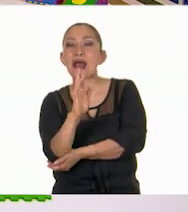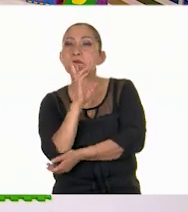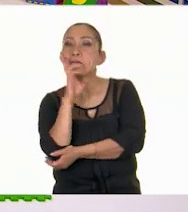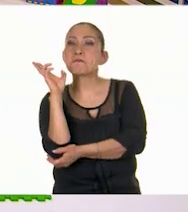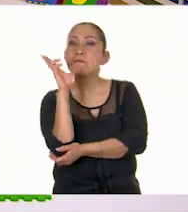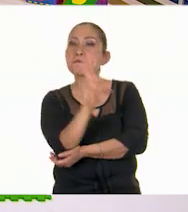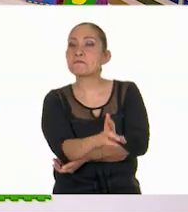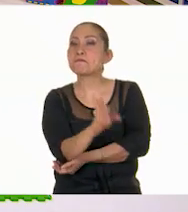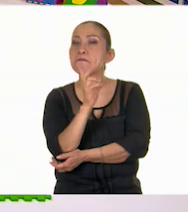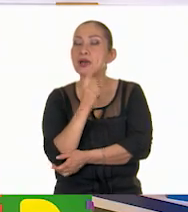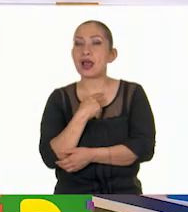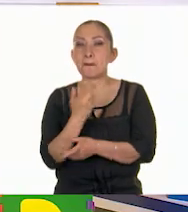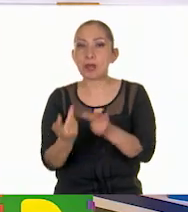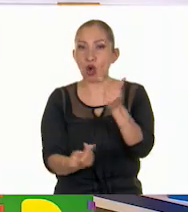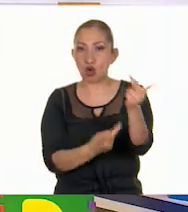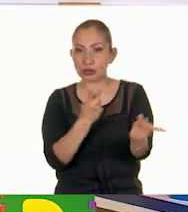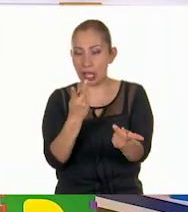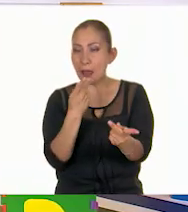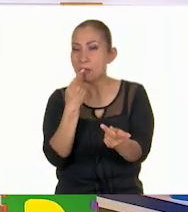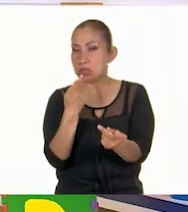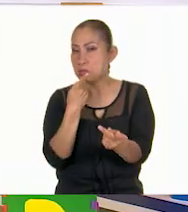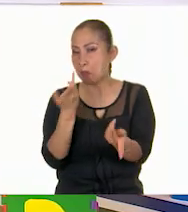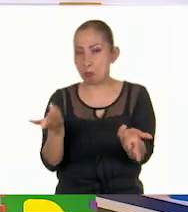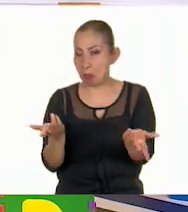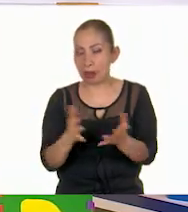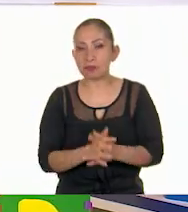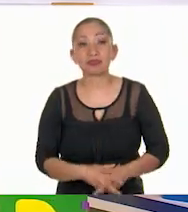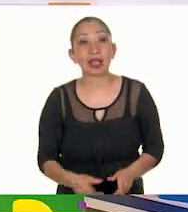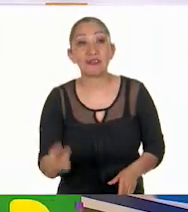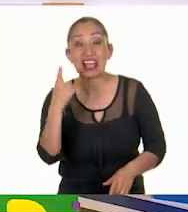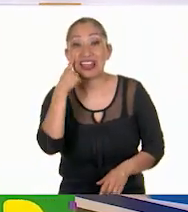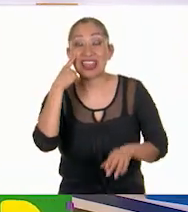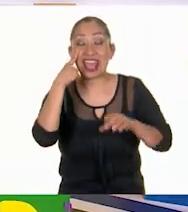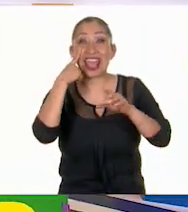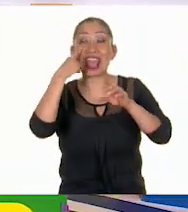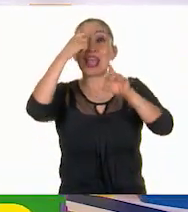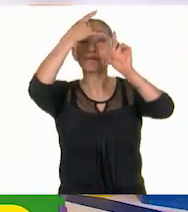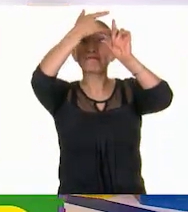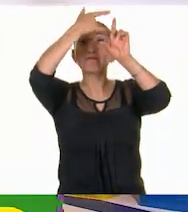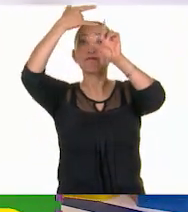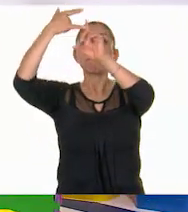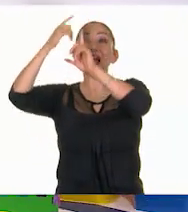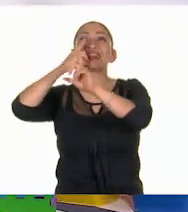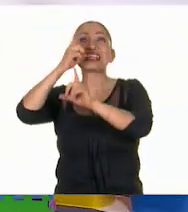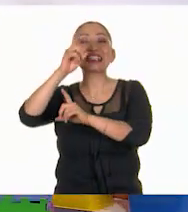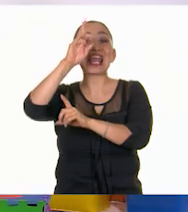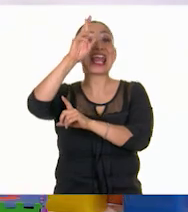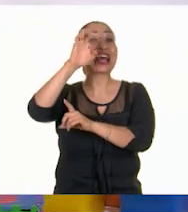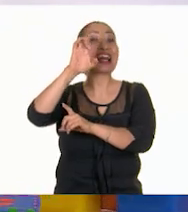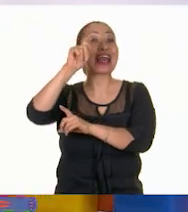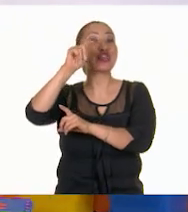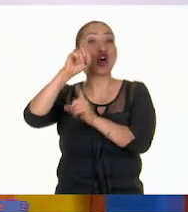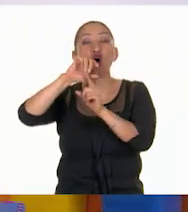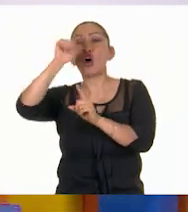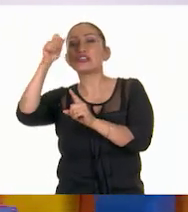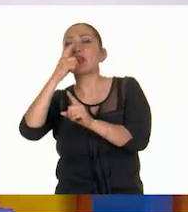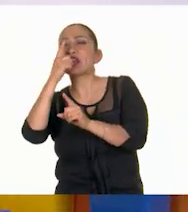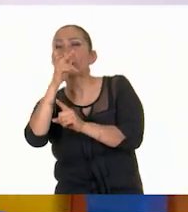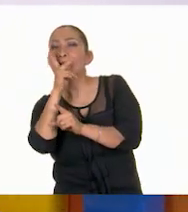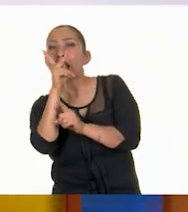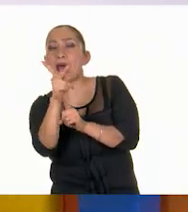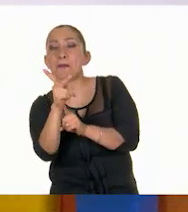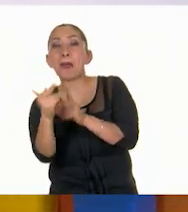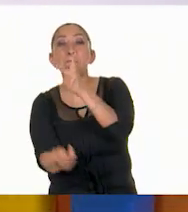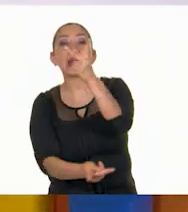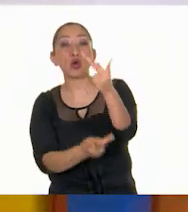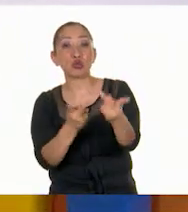las preguntas. Hablando de preguntas. Muy bien. Estas casillas, algunas dicen reto y otras casillas dicen